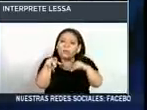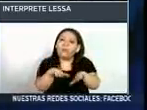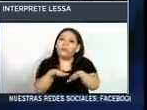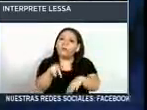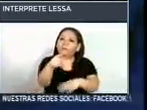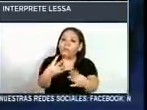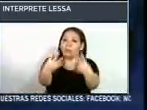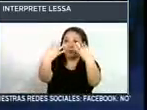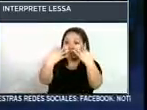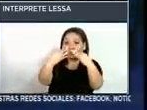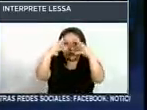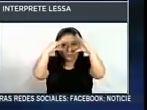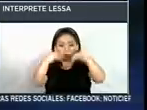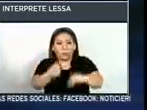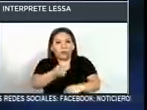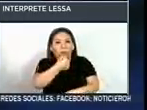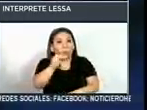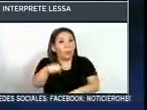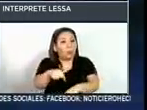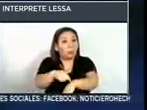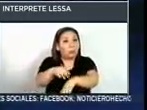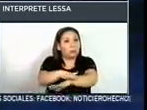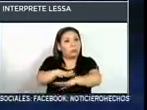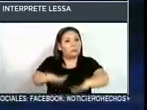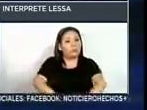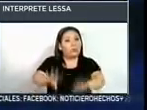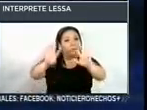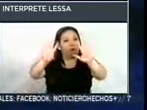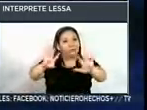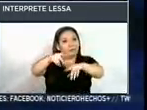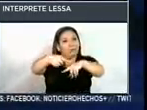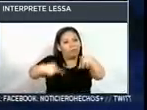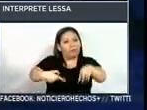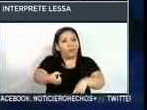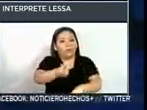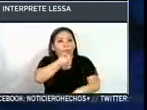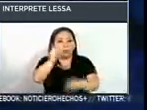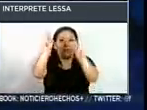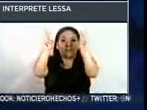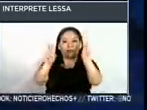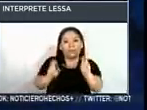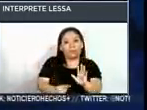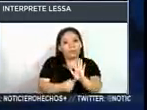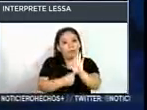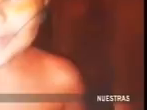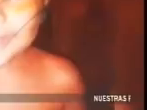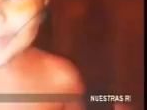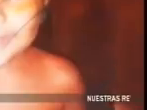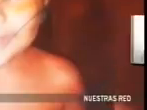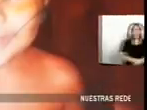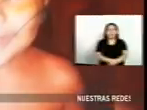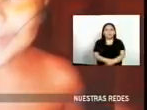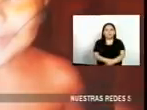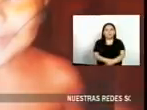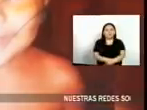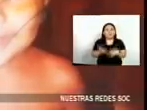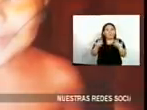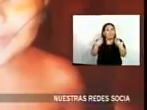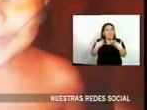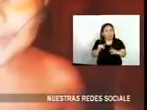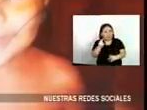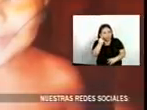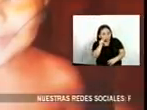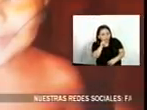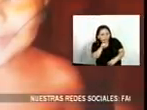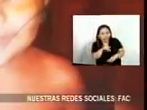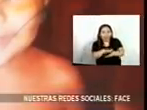Hechos, emisión estelar, vamos hasta las 9.30 y vamos a iniciar con nuestros titulares, bienvenidos. Trágico